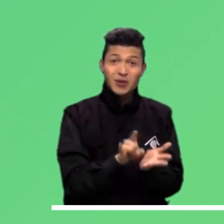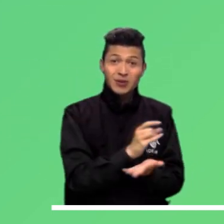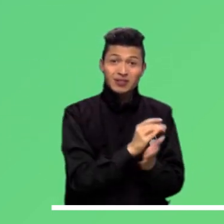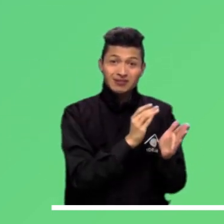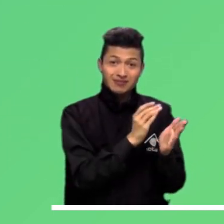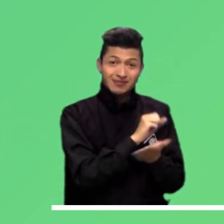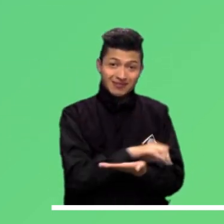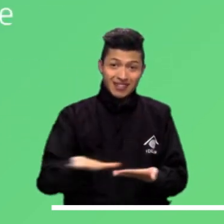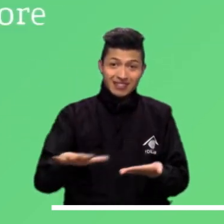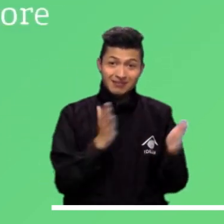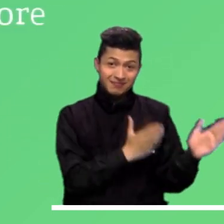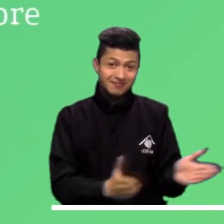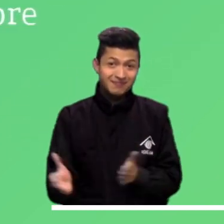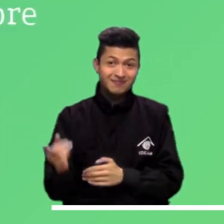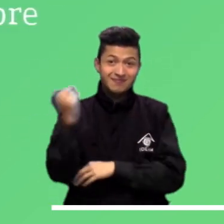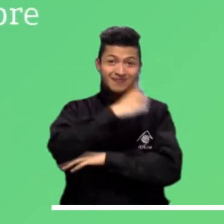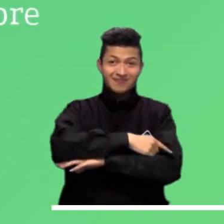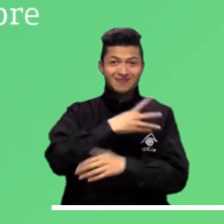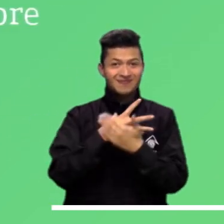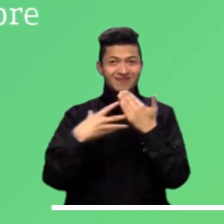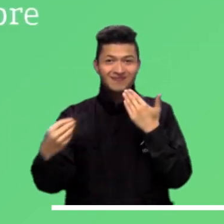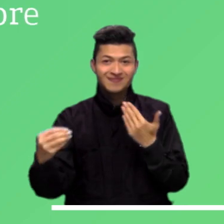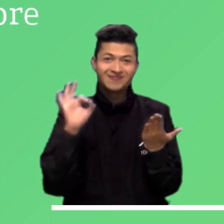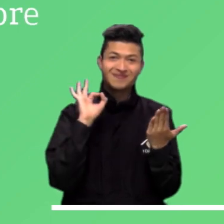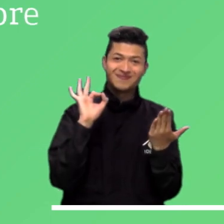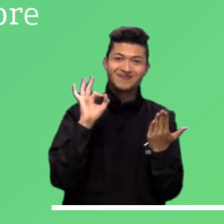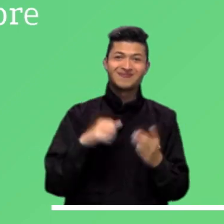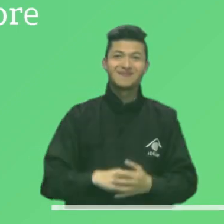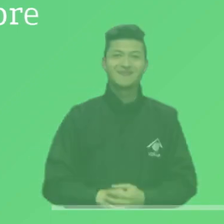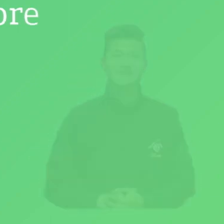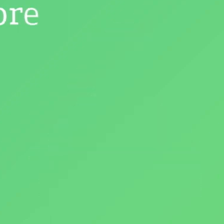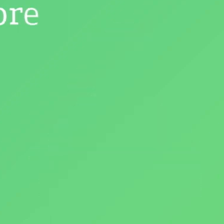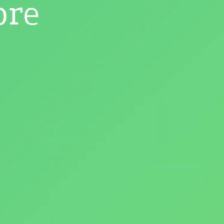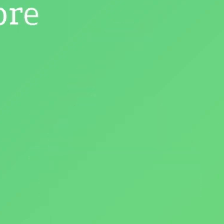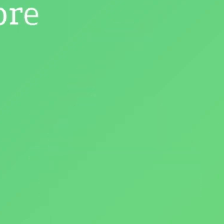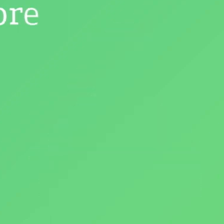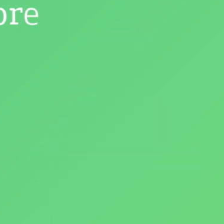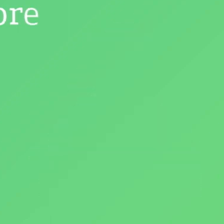Descárguela gratis, planee su día y tome las mejores decisiones.